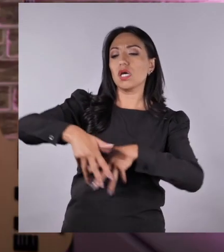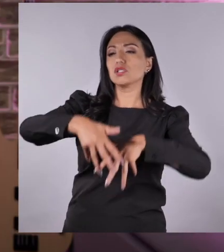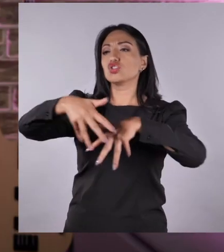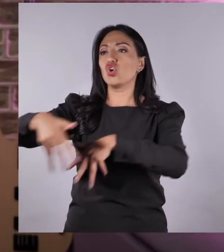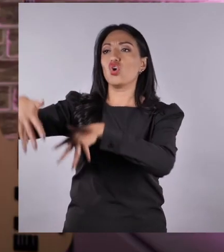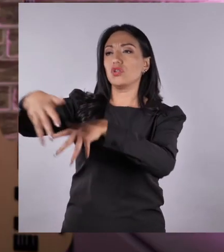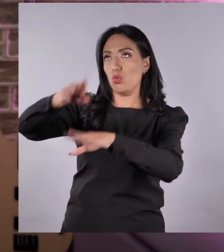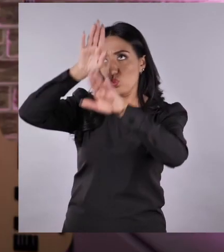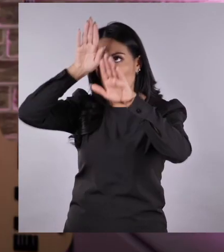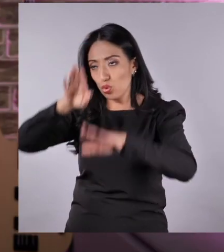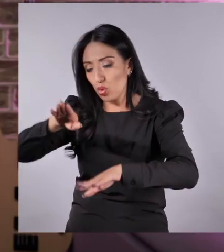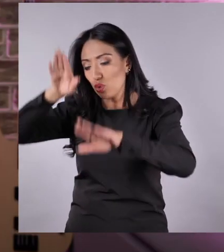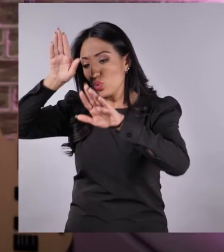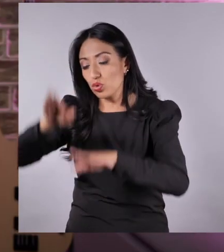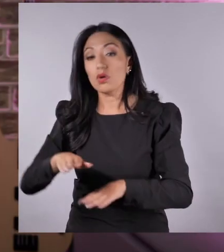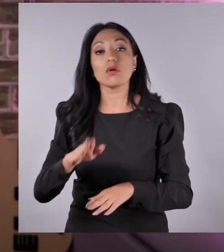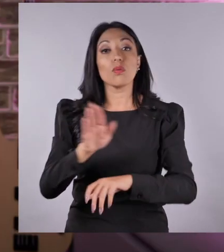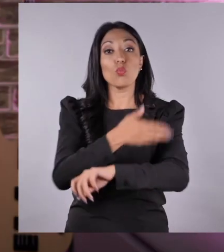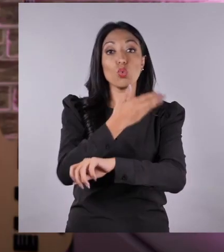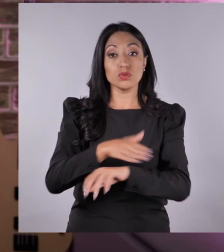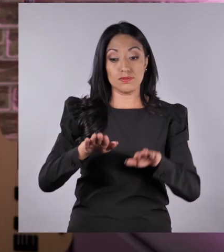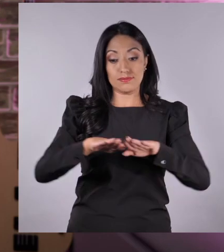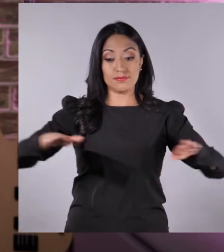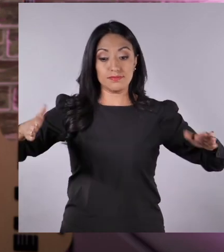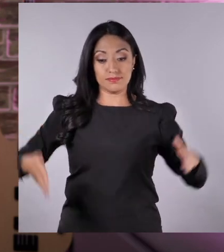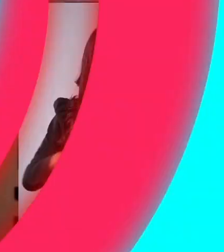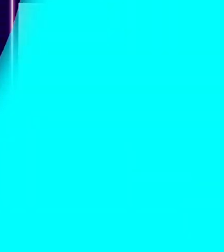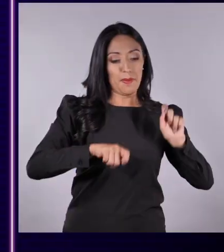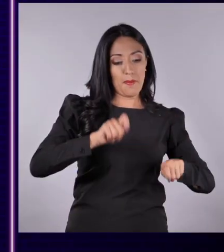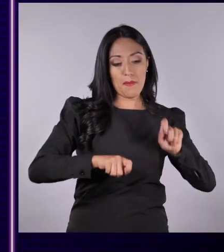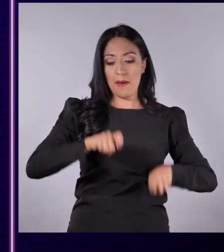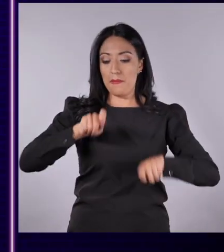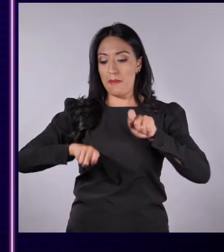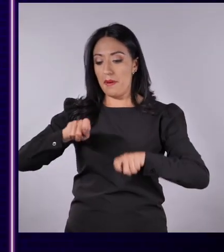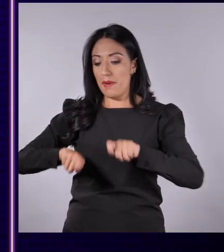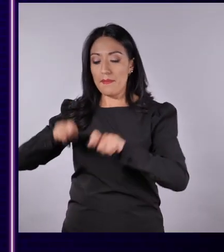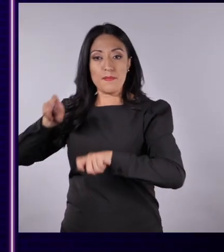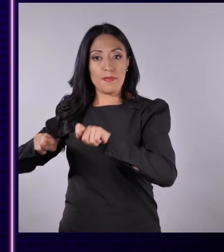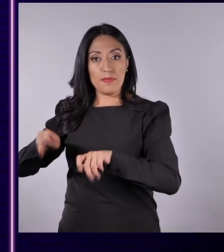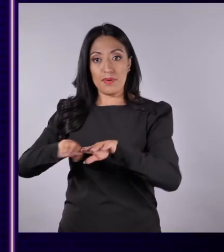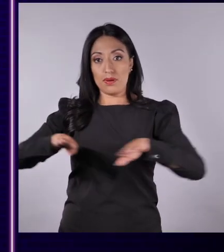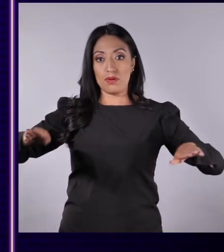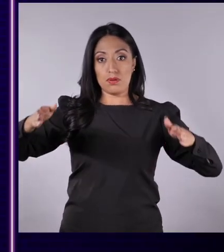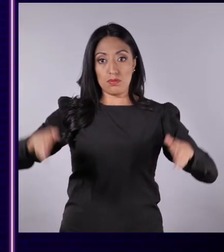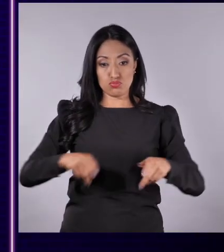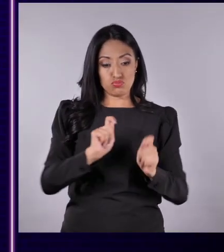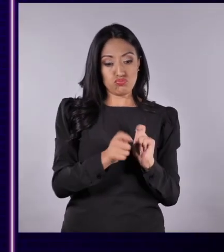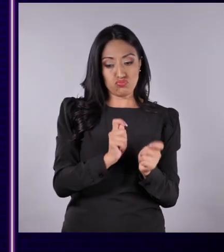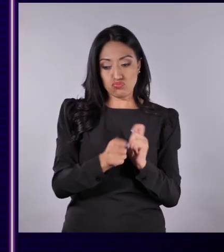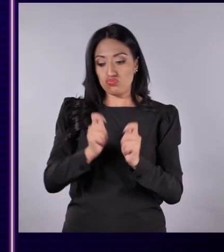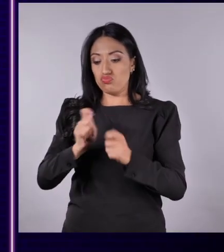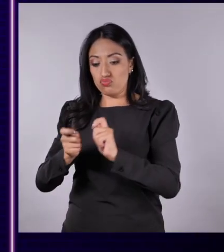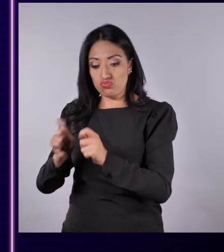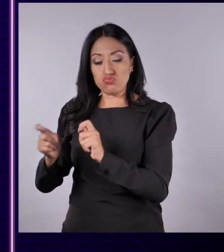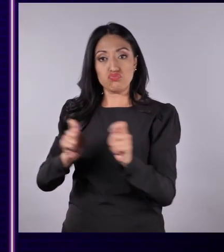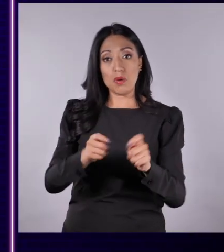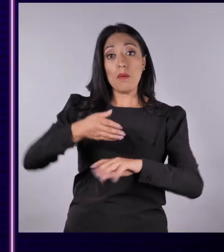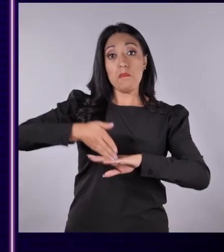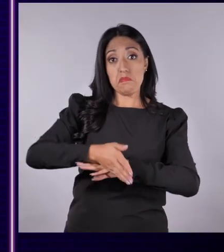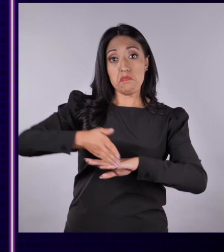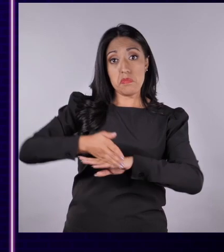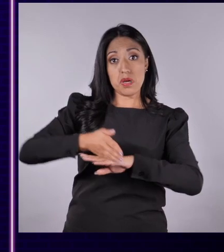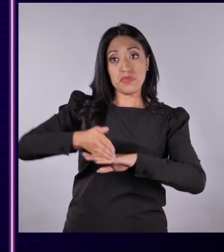en las procesiones en honor a los santos y se interpretan con marimba esmeraldeña, que es un instrumento hecho de caña, guadúa,